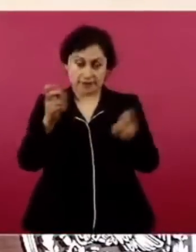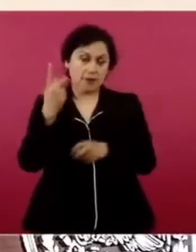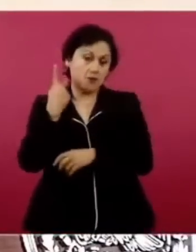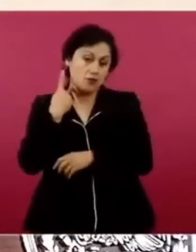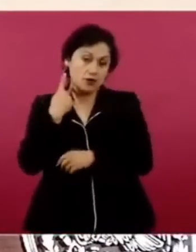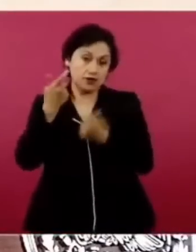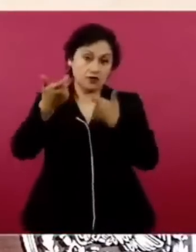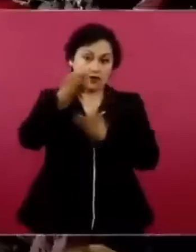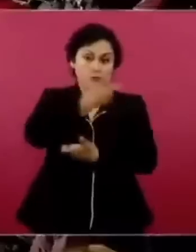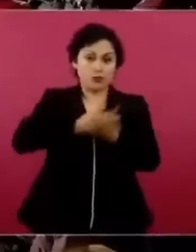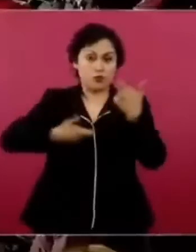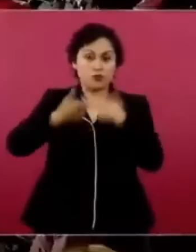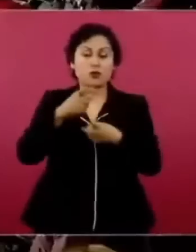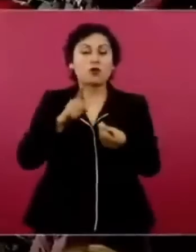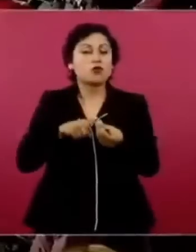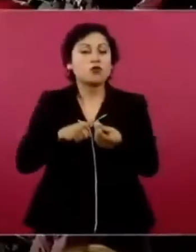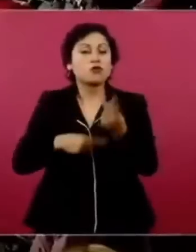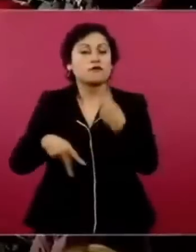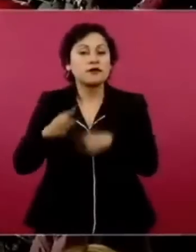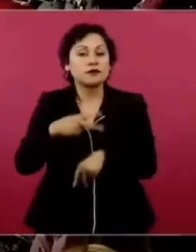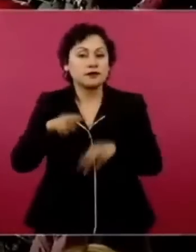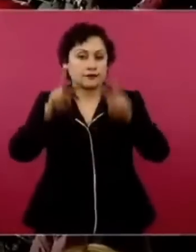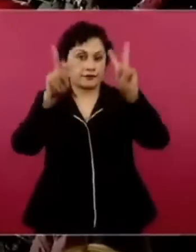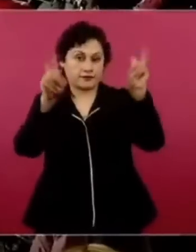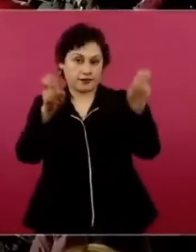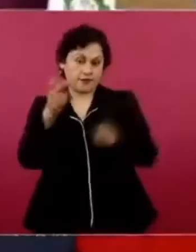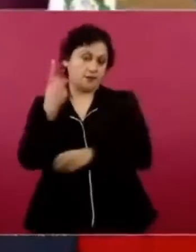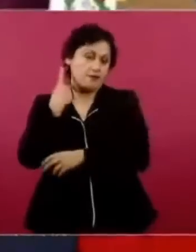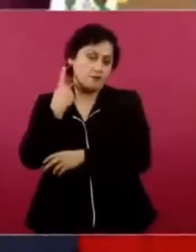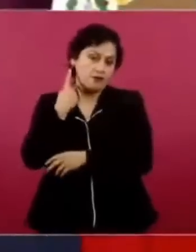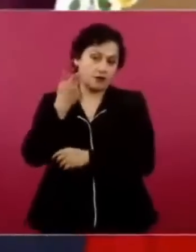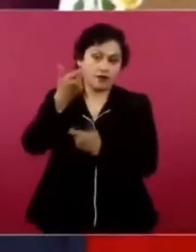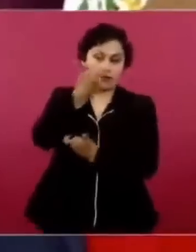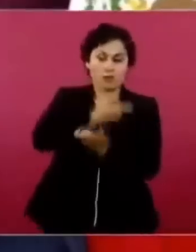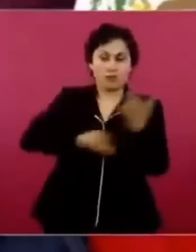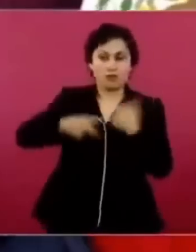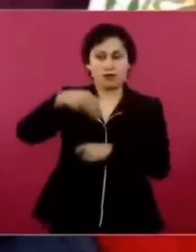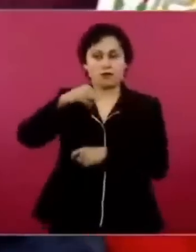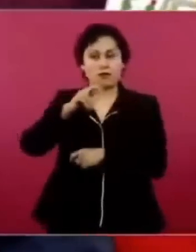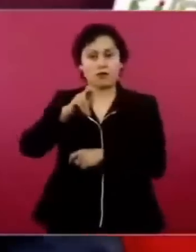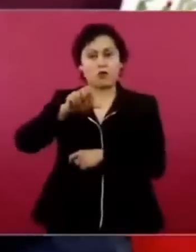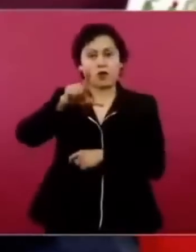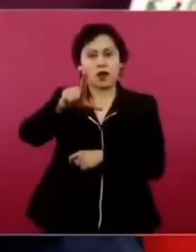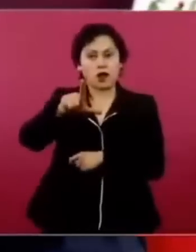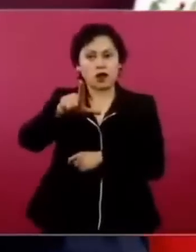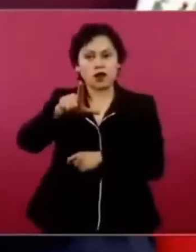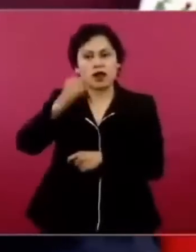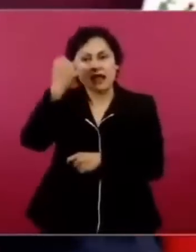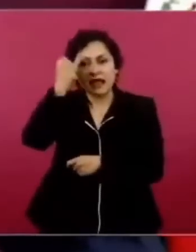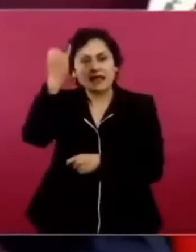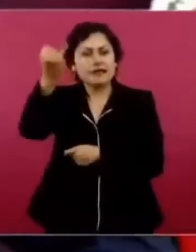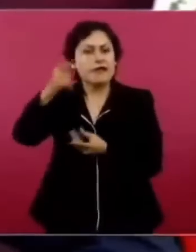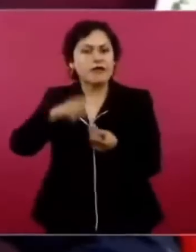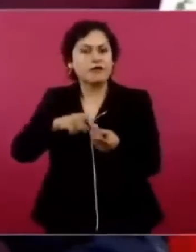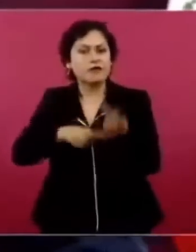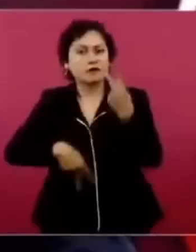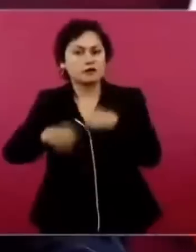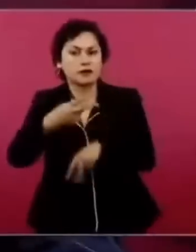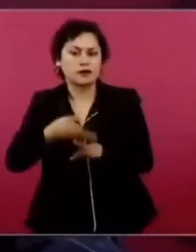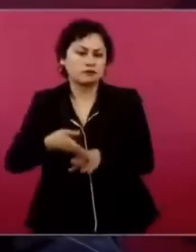de economía moral, del plan liberal magonista